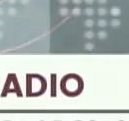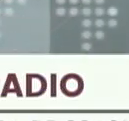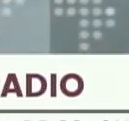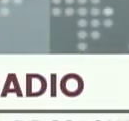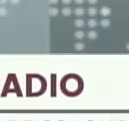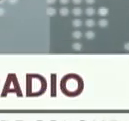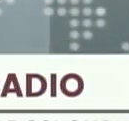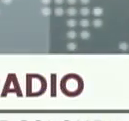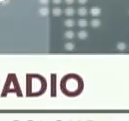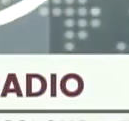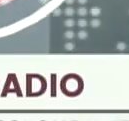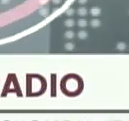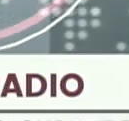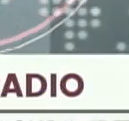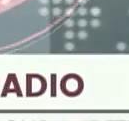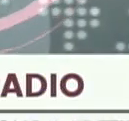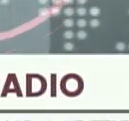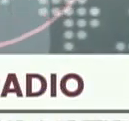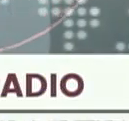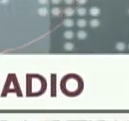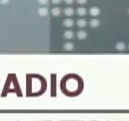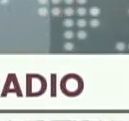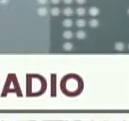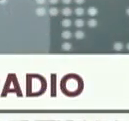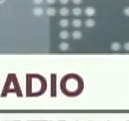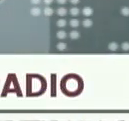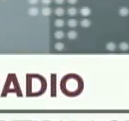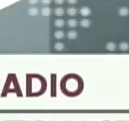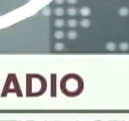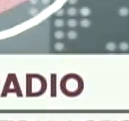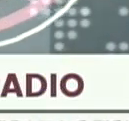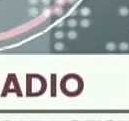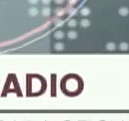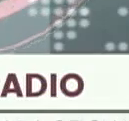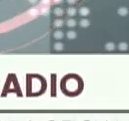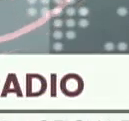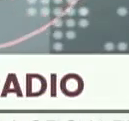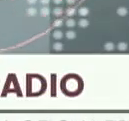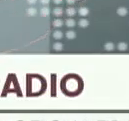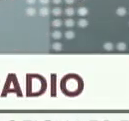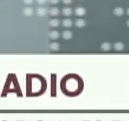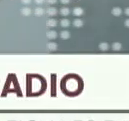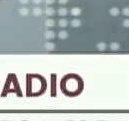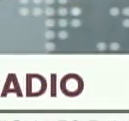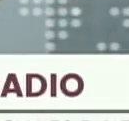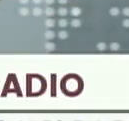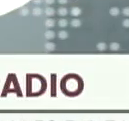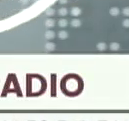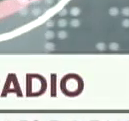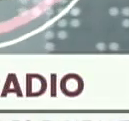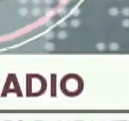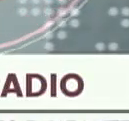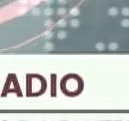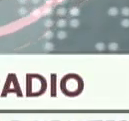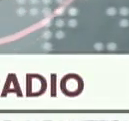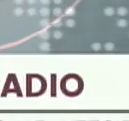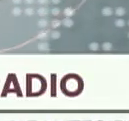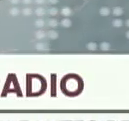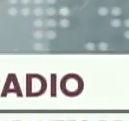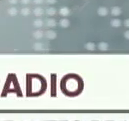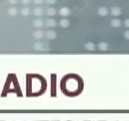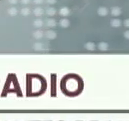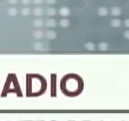de higiene que de manera consuetudinaria repetimos a través de los medios de comunicación y de todas las vías que tenemos para